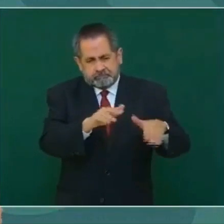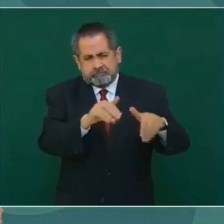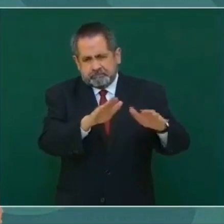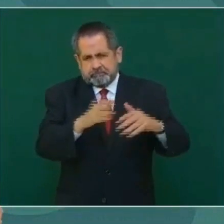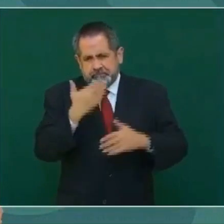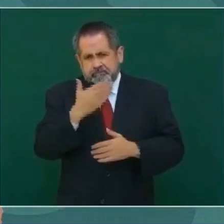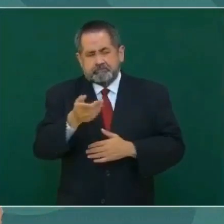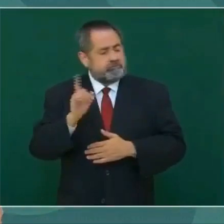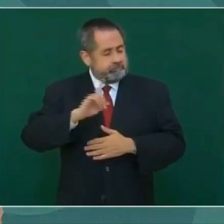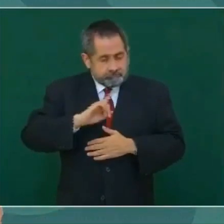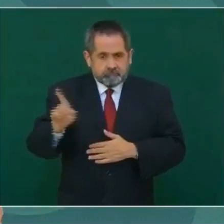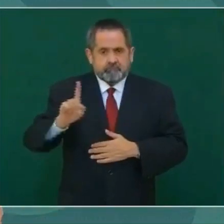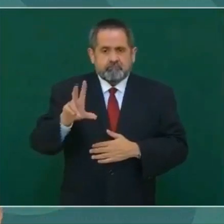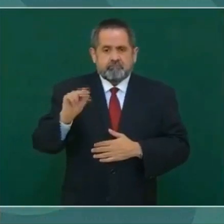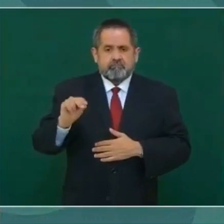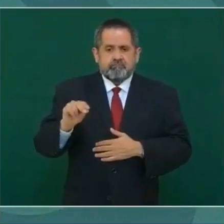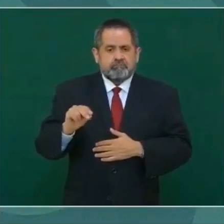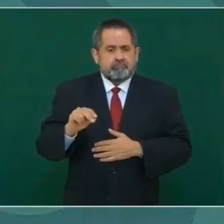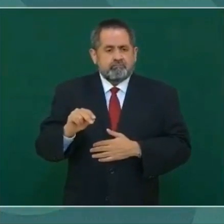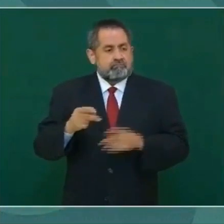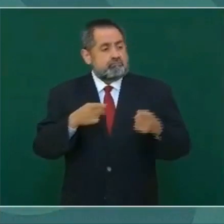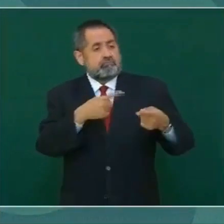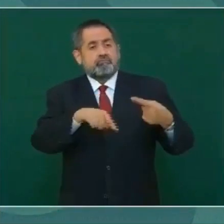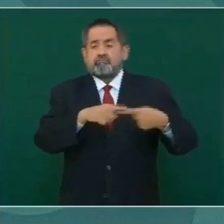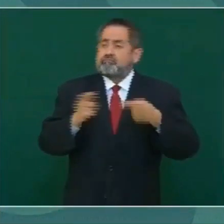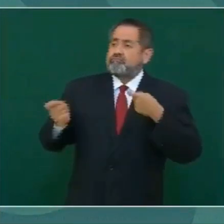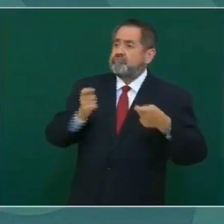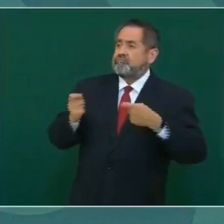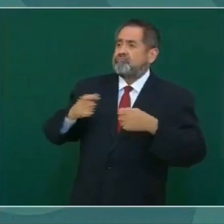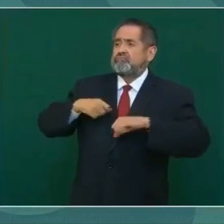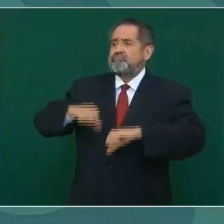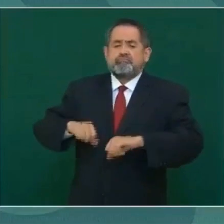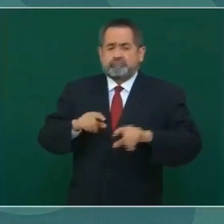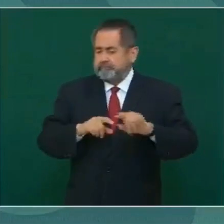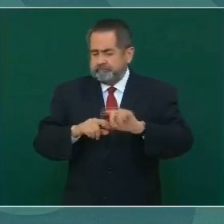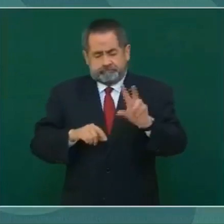domine en ningún lado. Bueno,